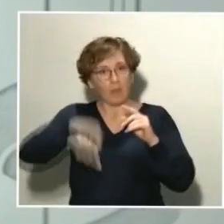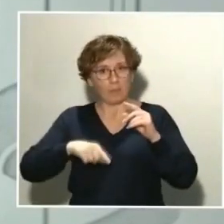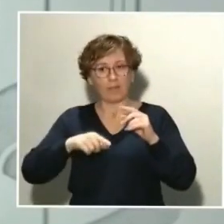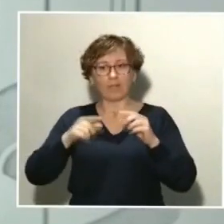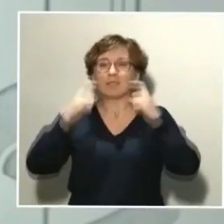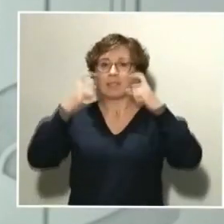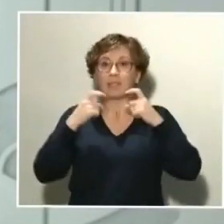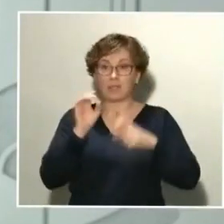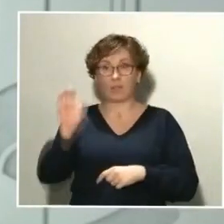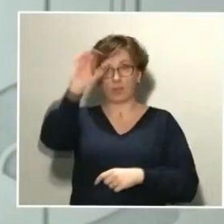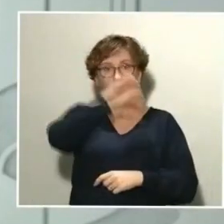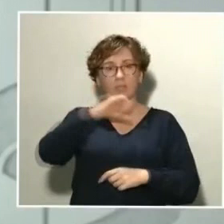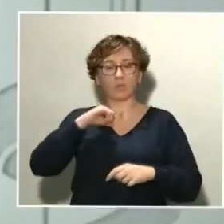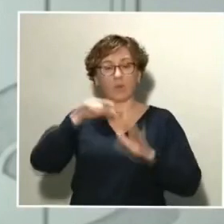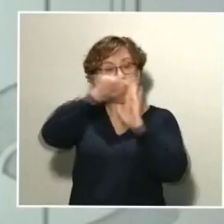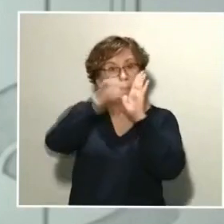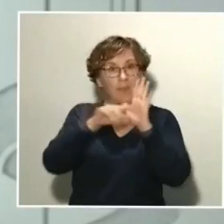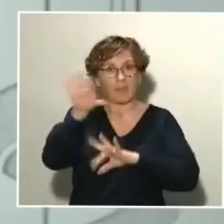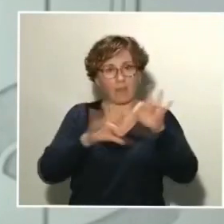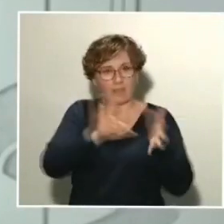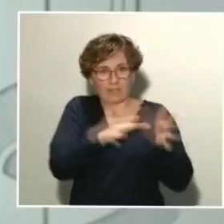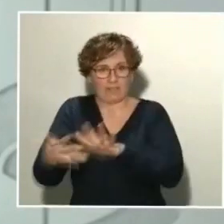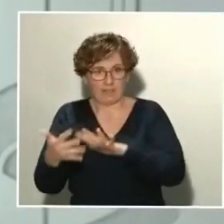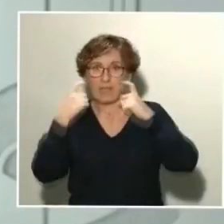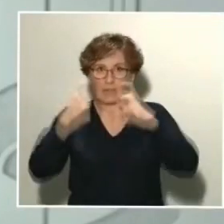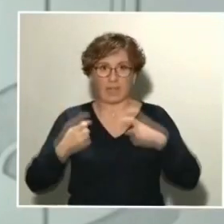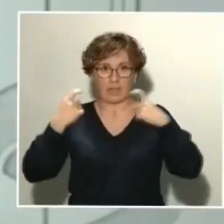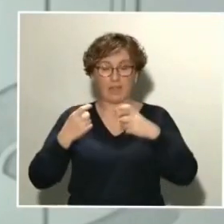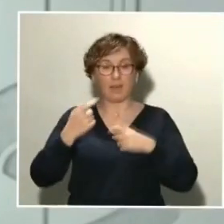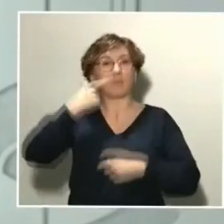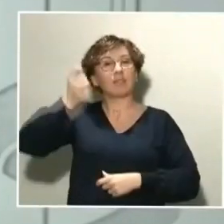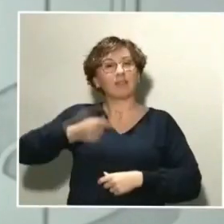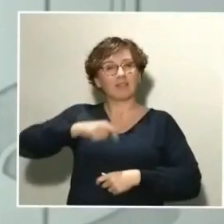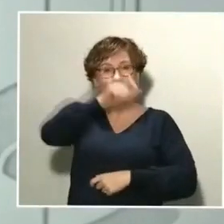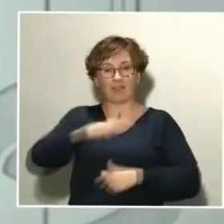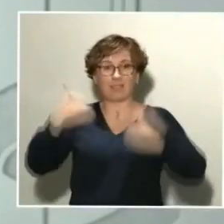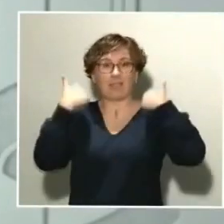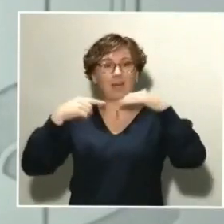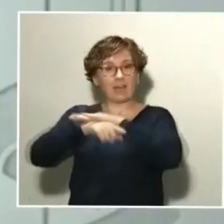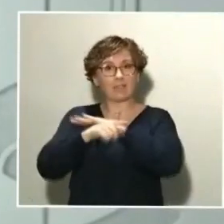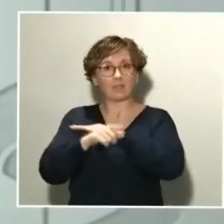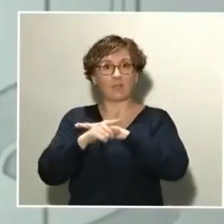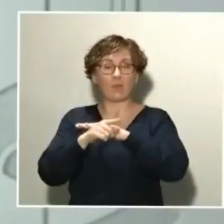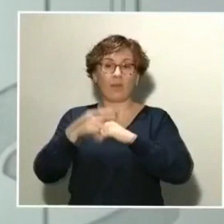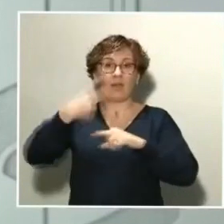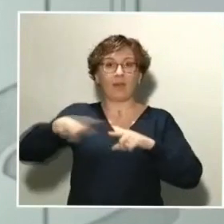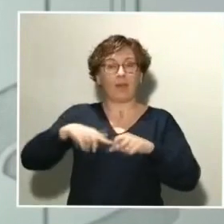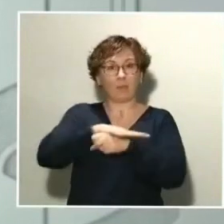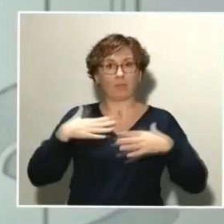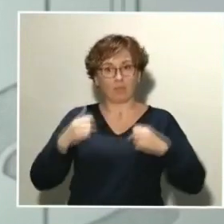autónomas, los gestores habituales de los sistemas sanitarios, como desde el Ministerio para ayudarlas a poder